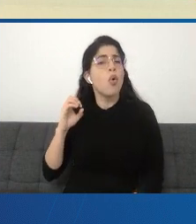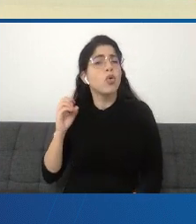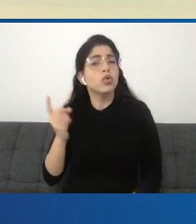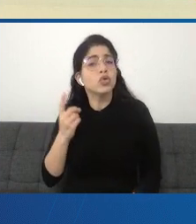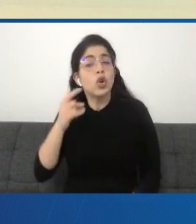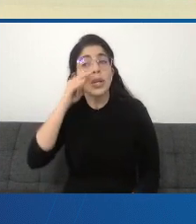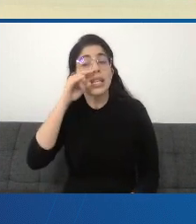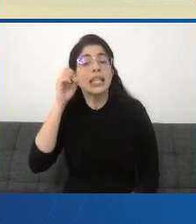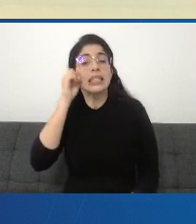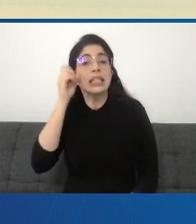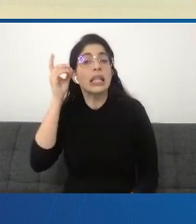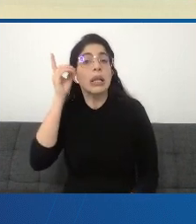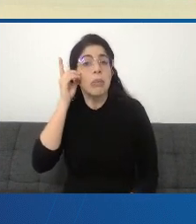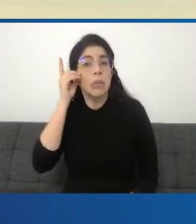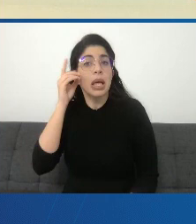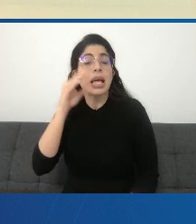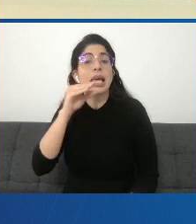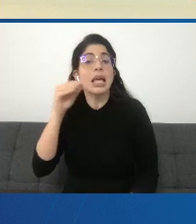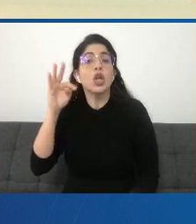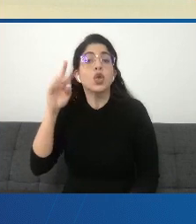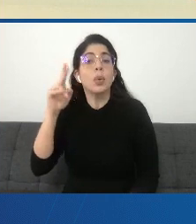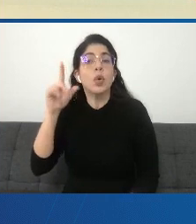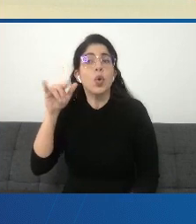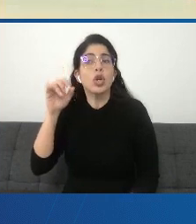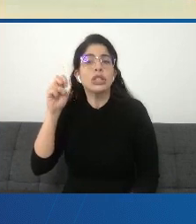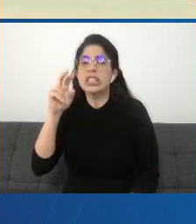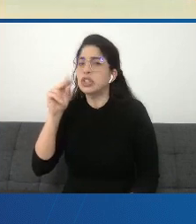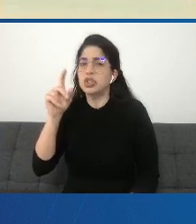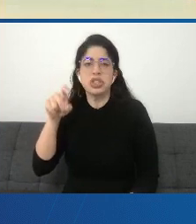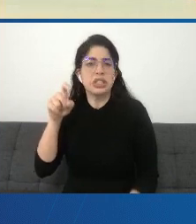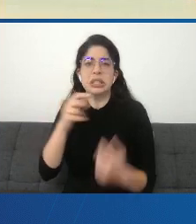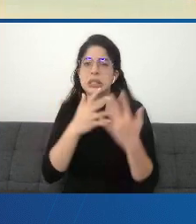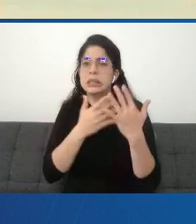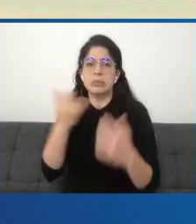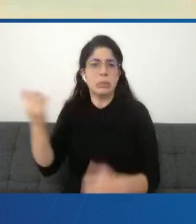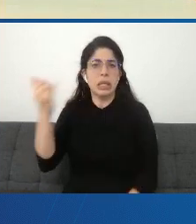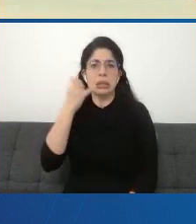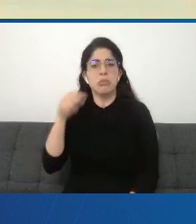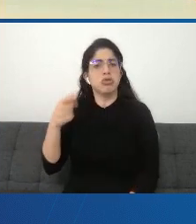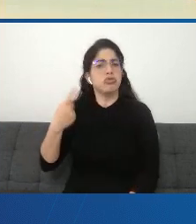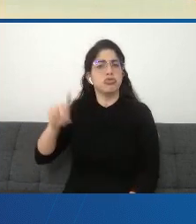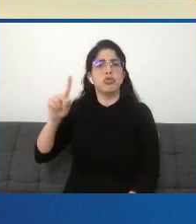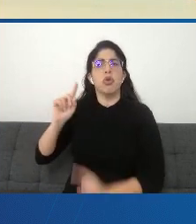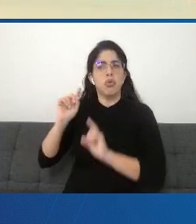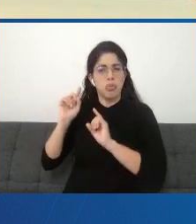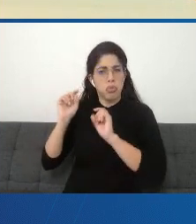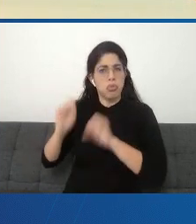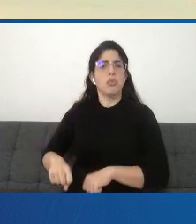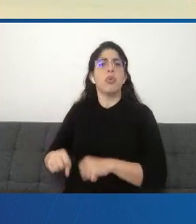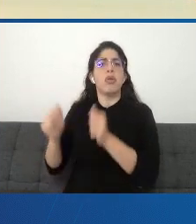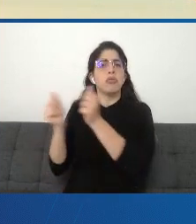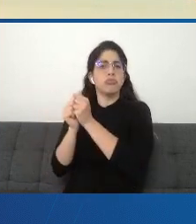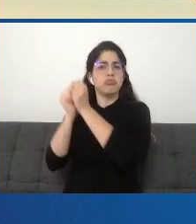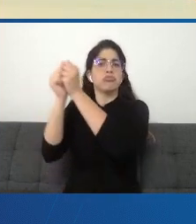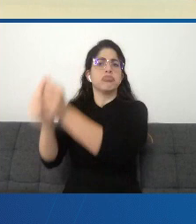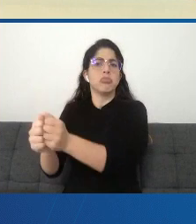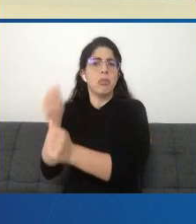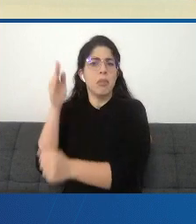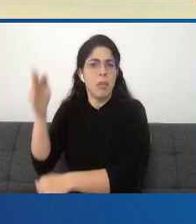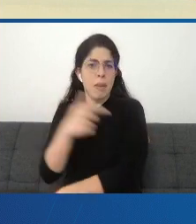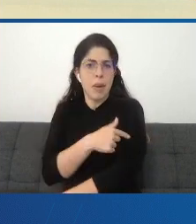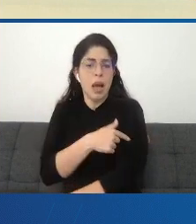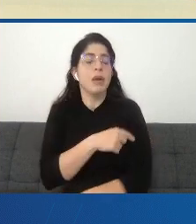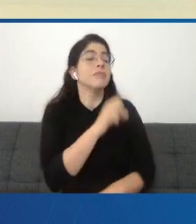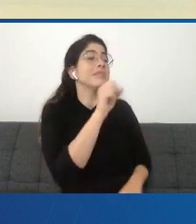síndrome de Down y ellos sí pueden asistir. Pueden asistir. La sugerencia aquí es que estén